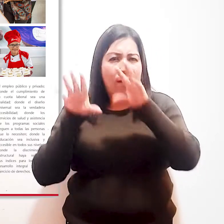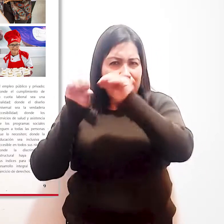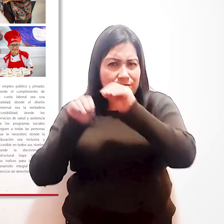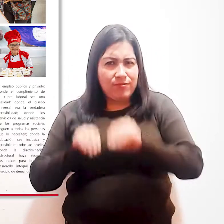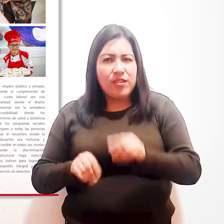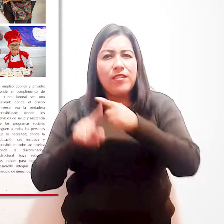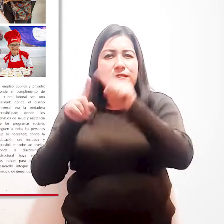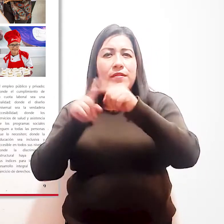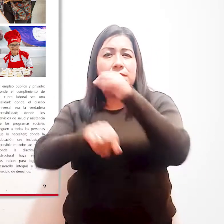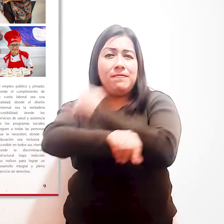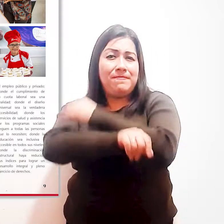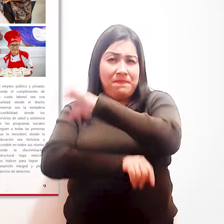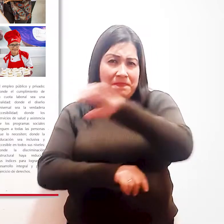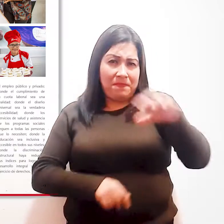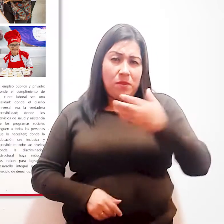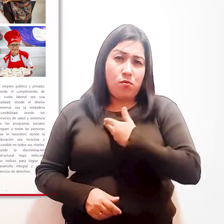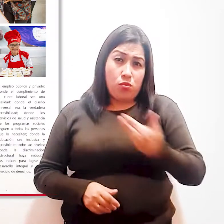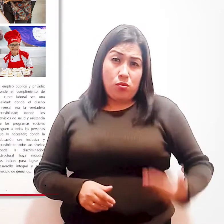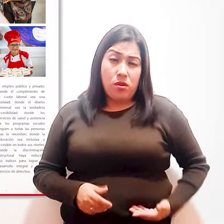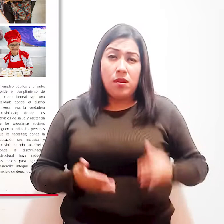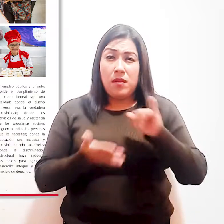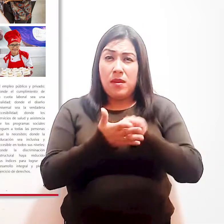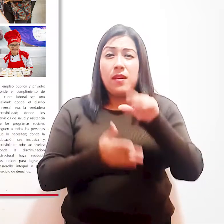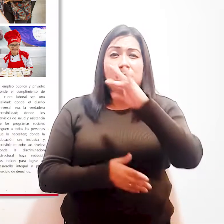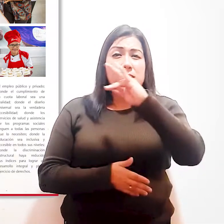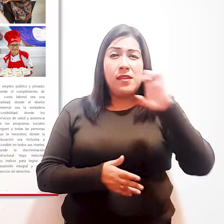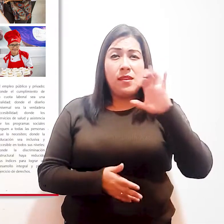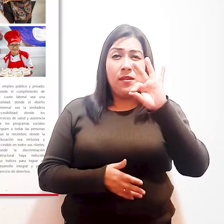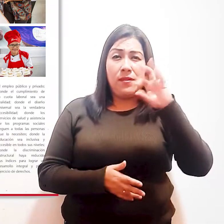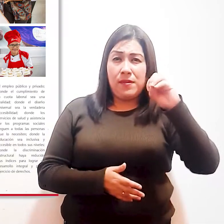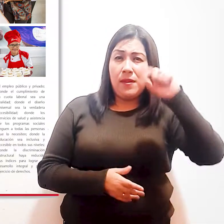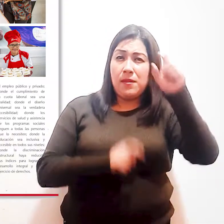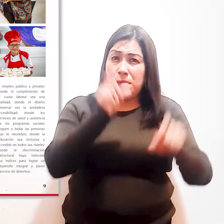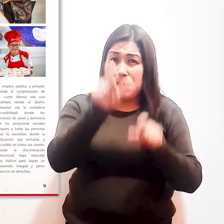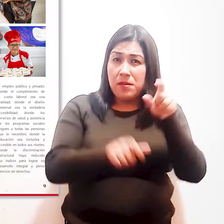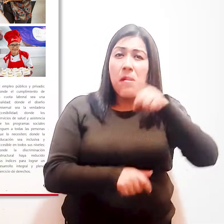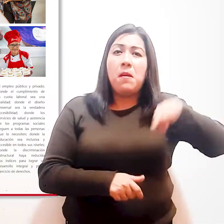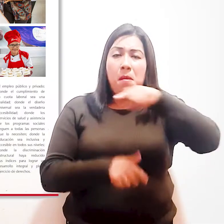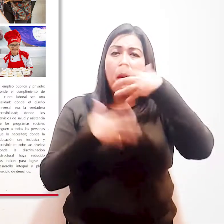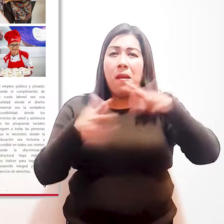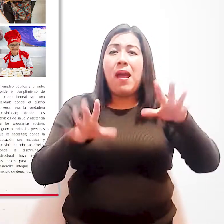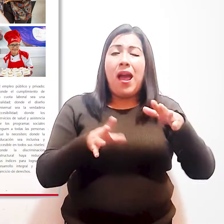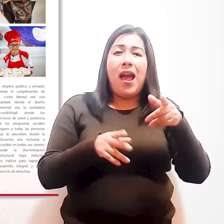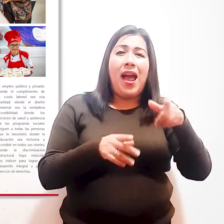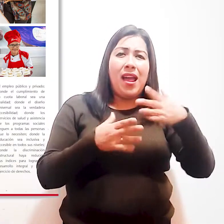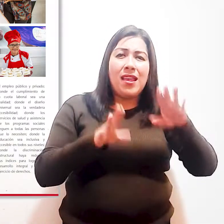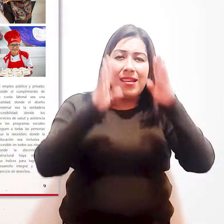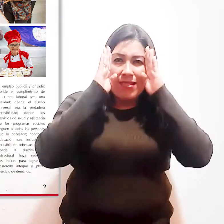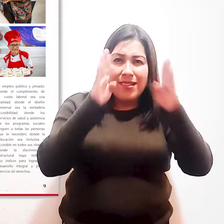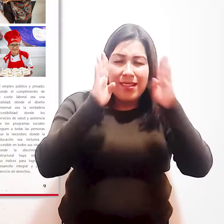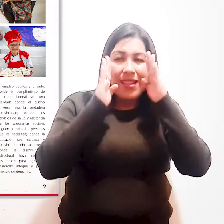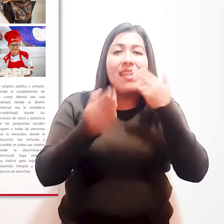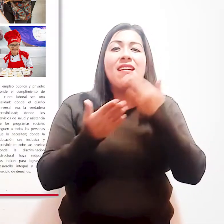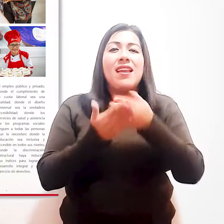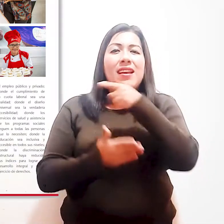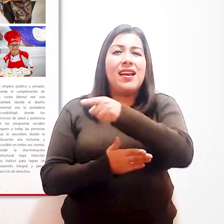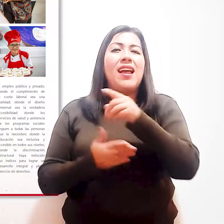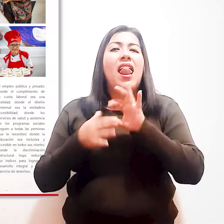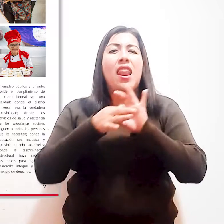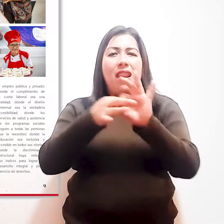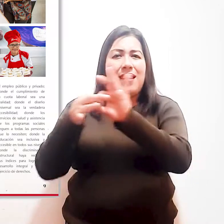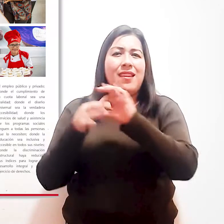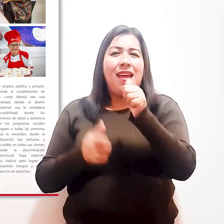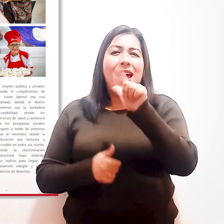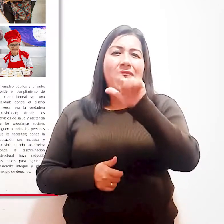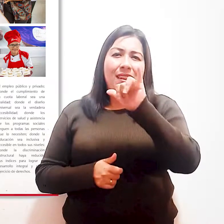diferentes entidades públicas, de las cuales 790 personas han recibido asistencia especializada gracias a las gestiones